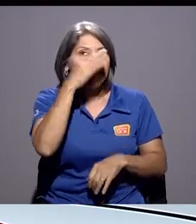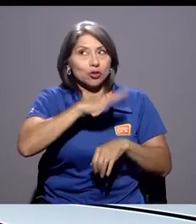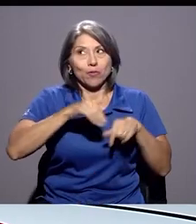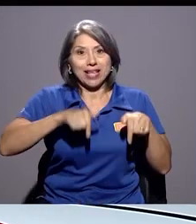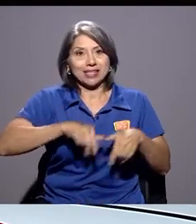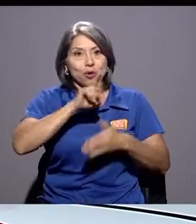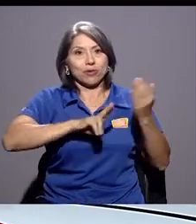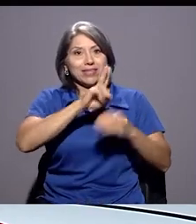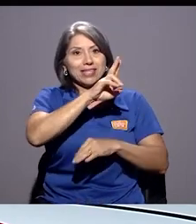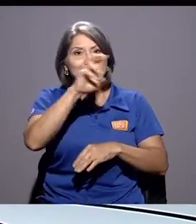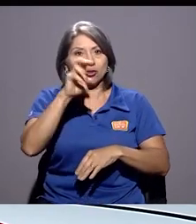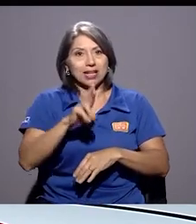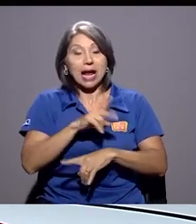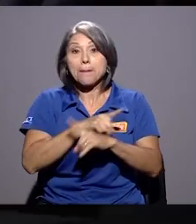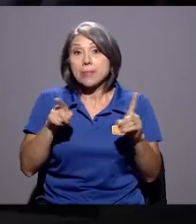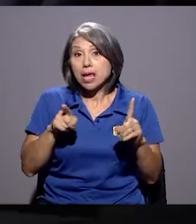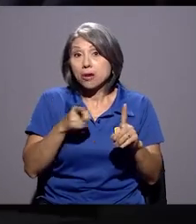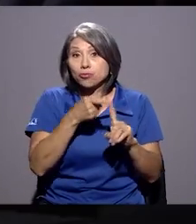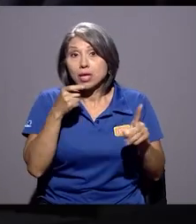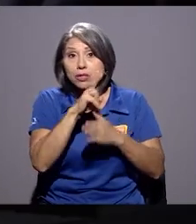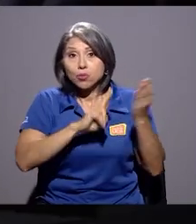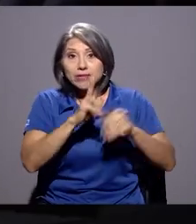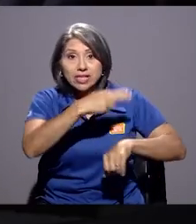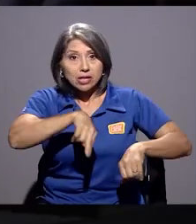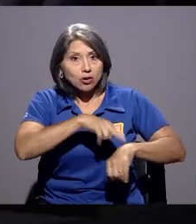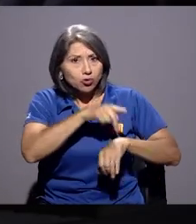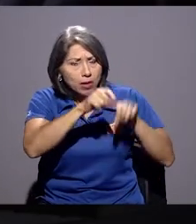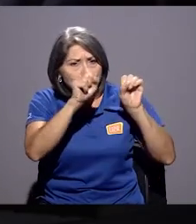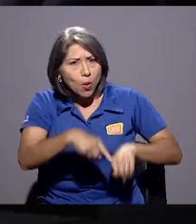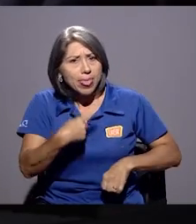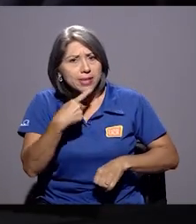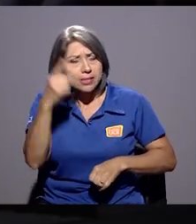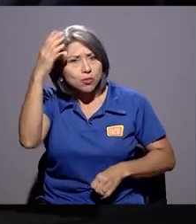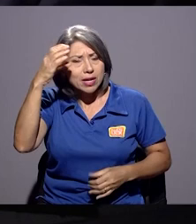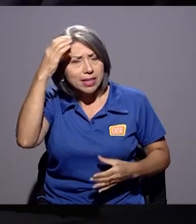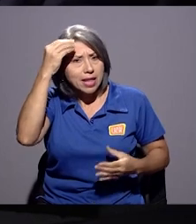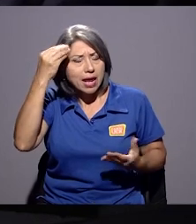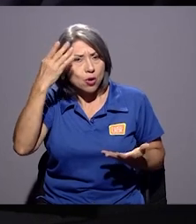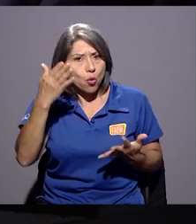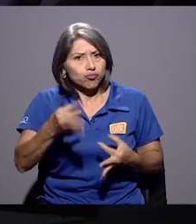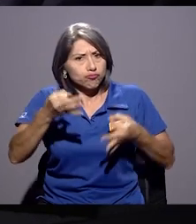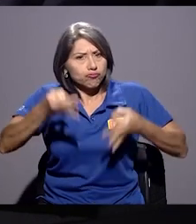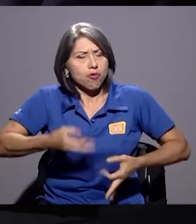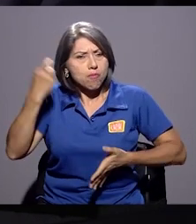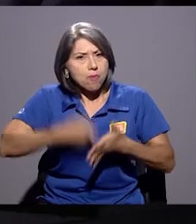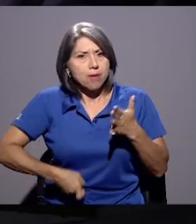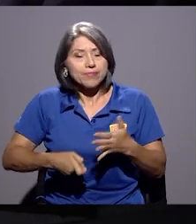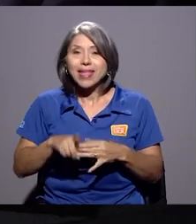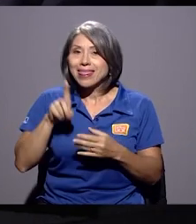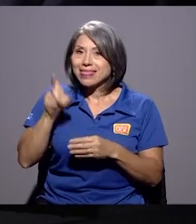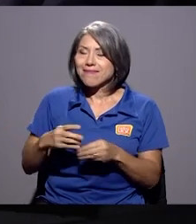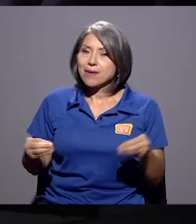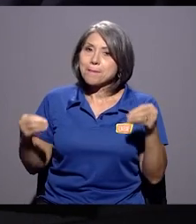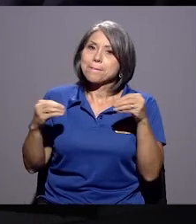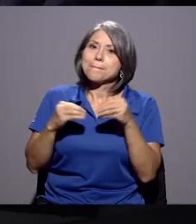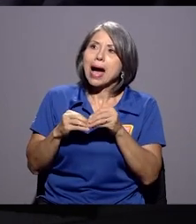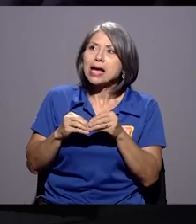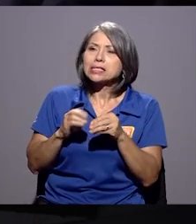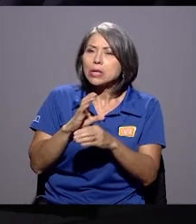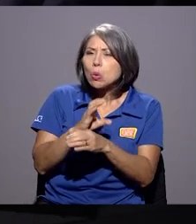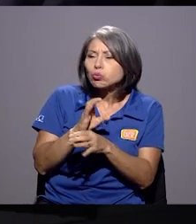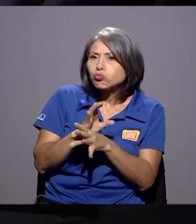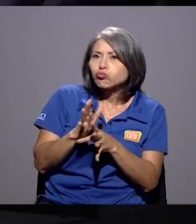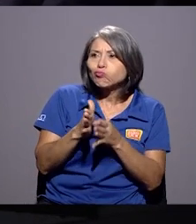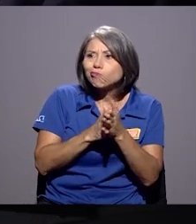Rica, pero obviamente desde la Universidad Nacional debería de emitir un criterio fulminante, usted. Tiene que haber mayor efectividad del